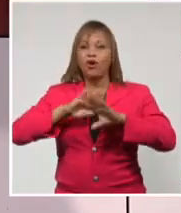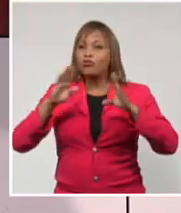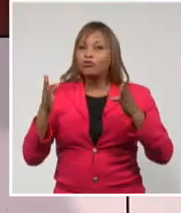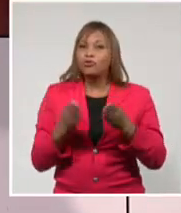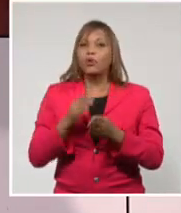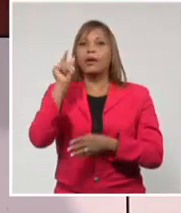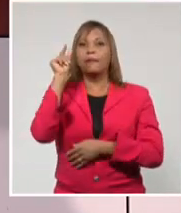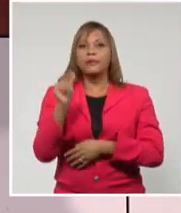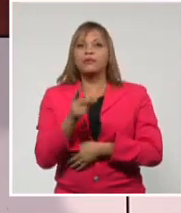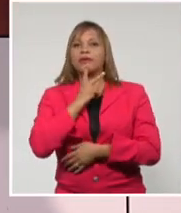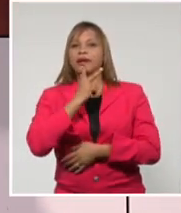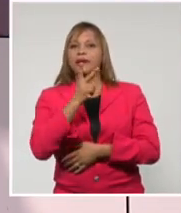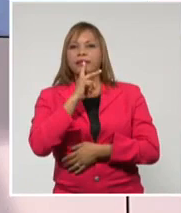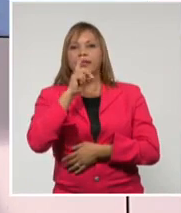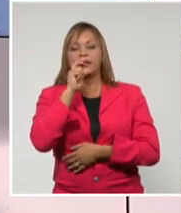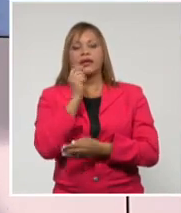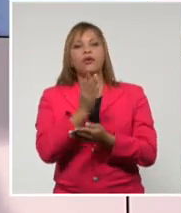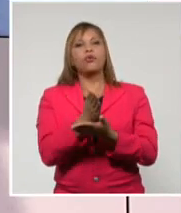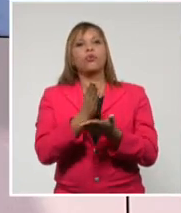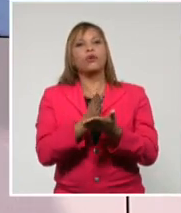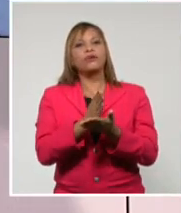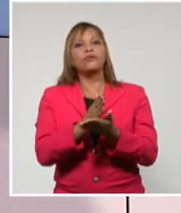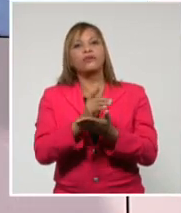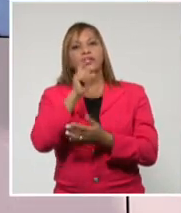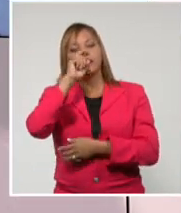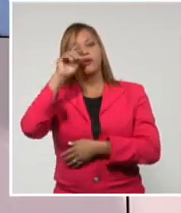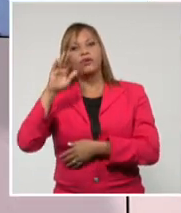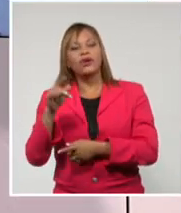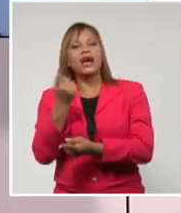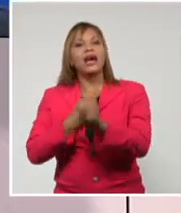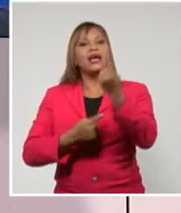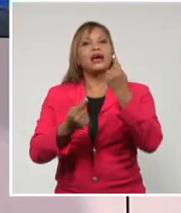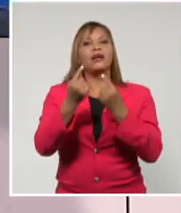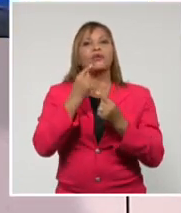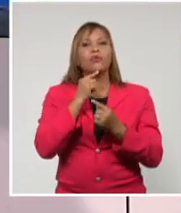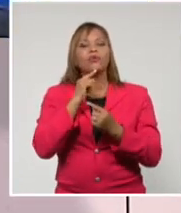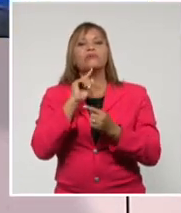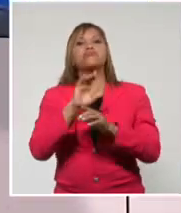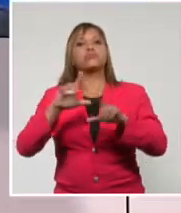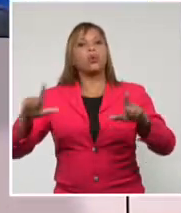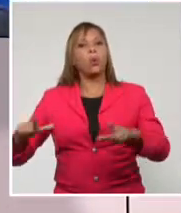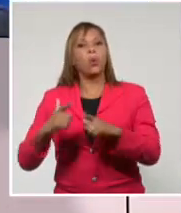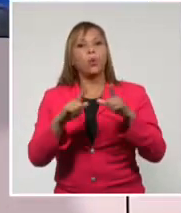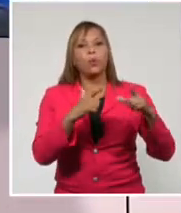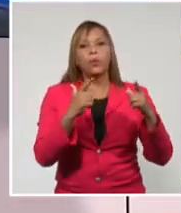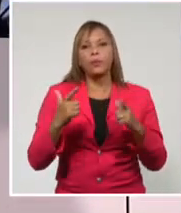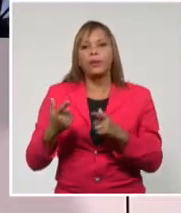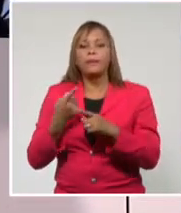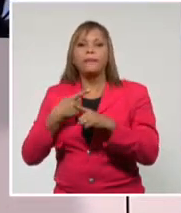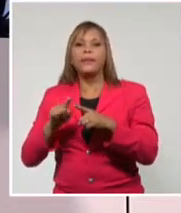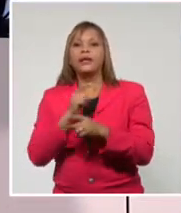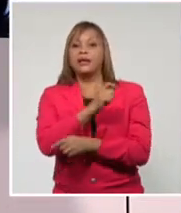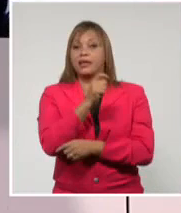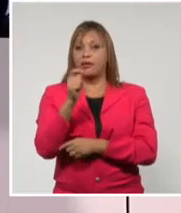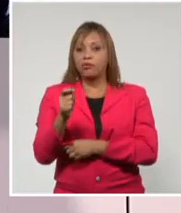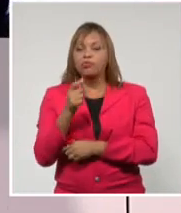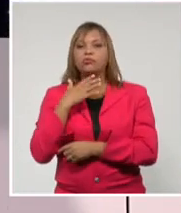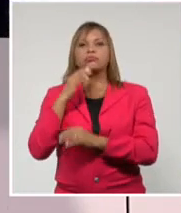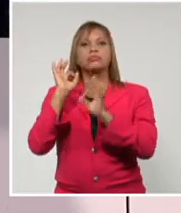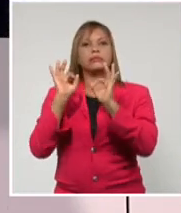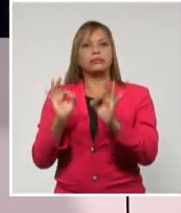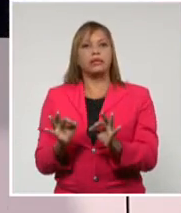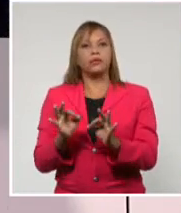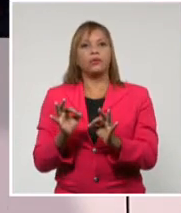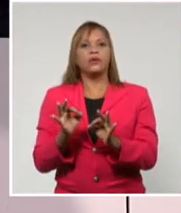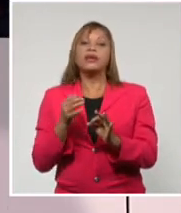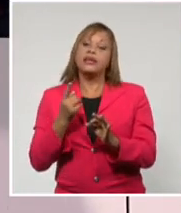en la educación de nuestros menores. Hay algunas esencias que deben ser de obligatorio cumplimiento para que el curso ande en entornos seguros y no